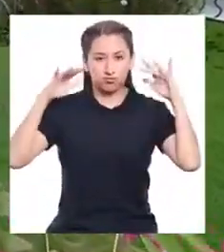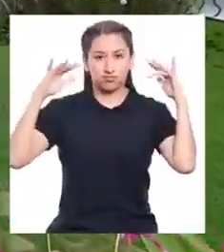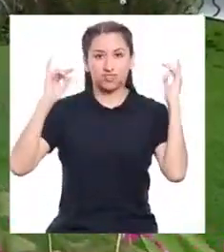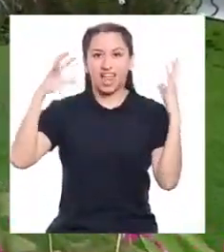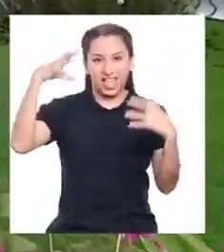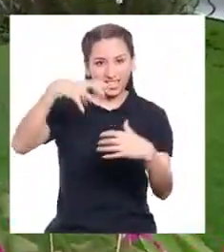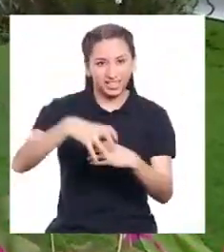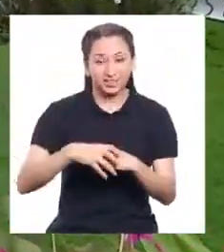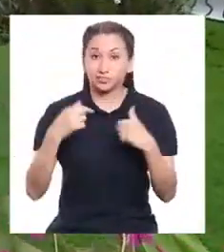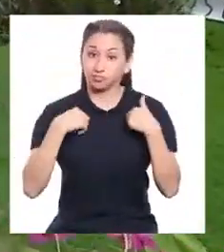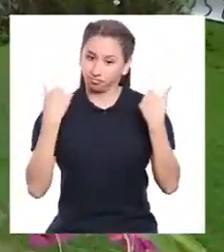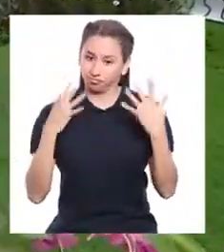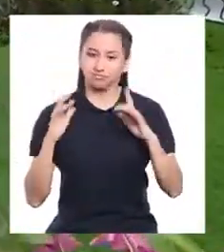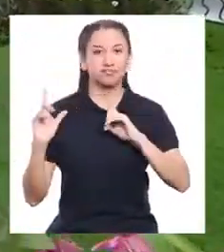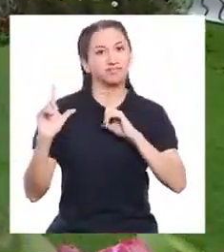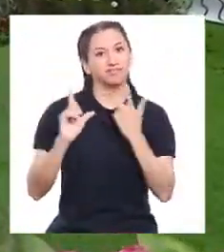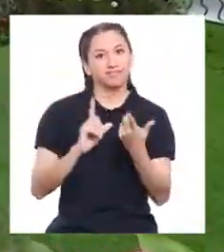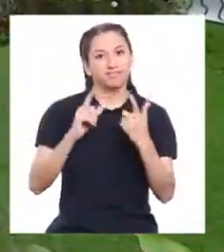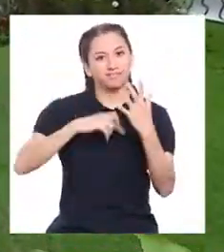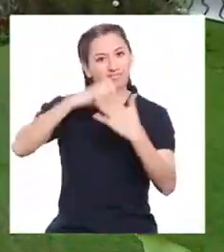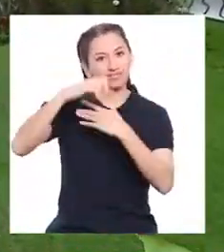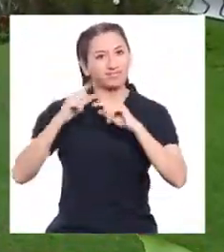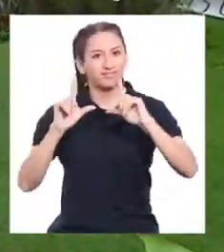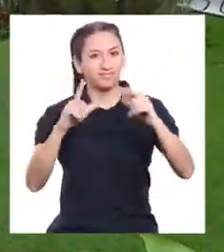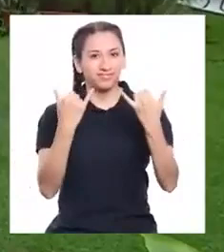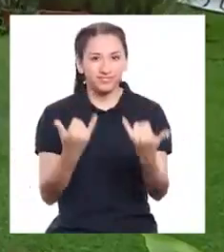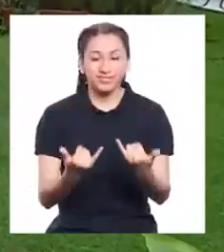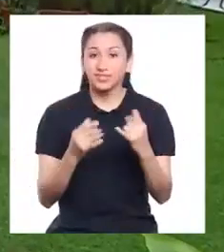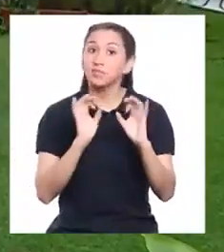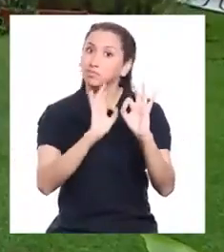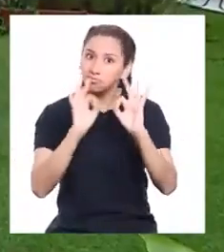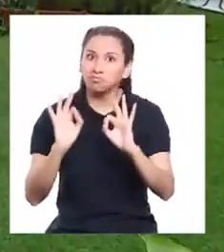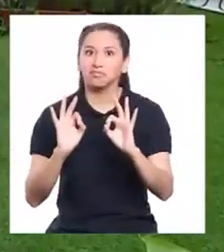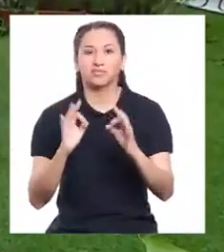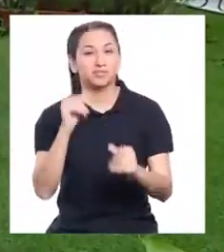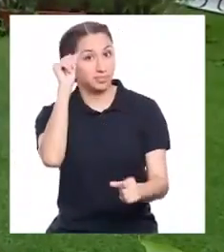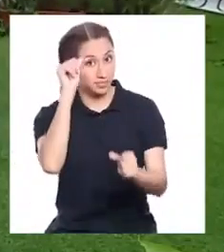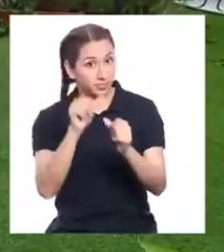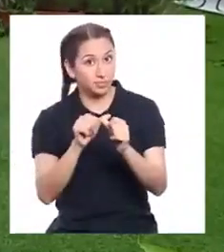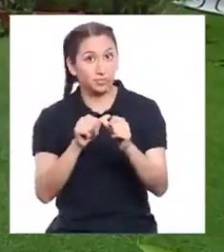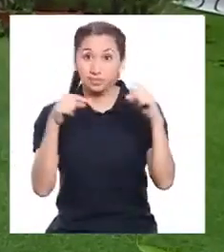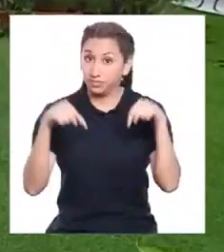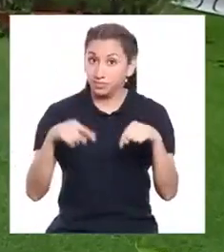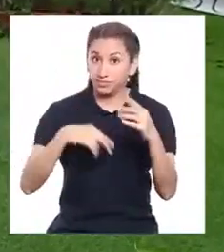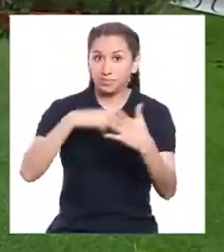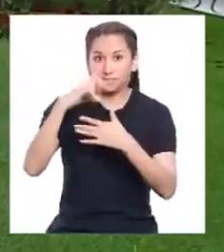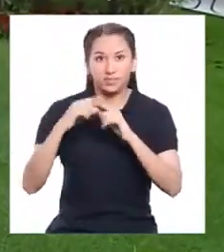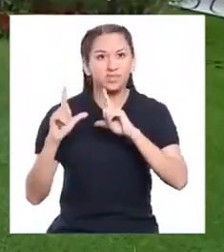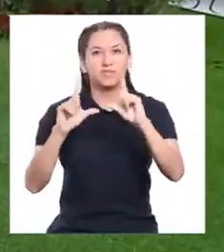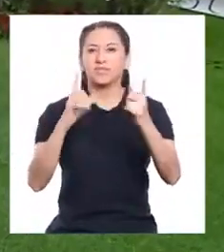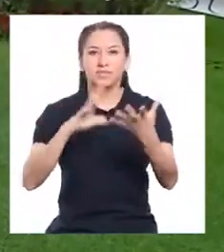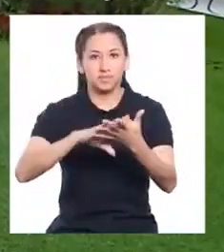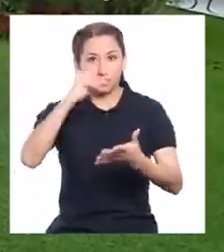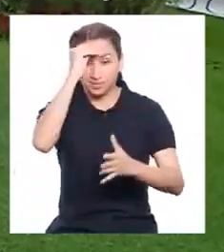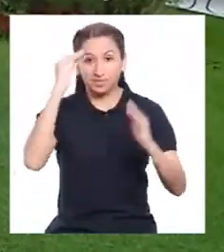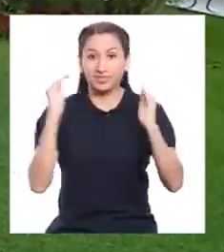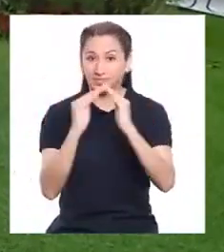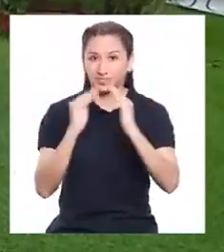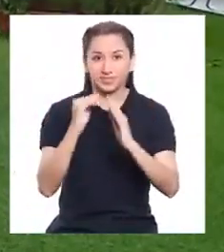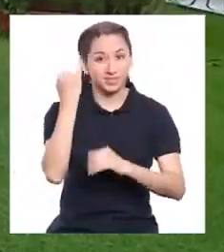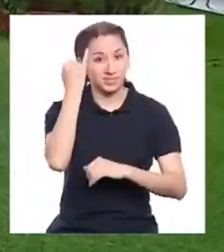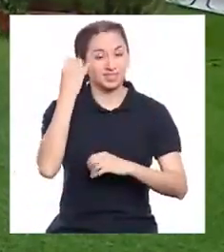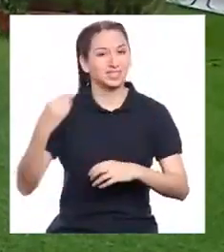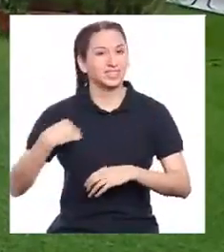de Decau! ¡Yo ya estoy lista para el programa de hoy! ¡Excelente! Recuerden que este es un programa de Aprendo en Casa,